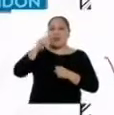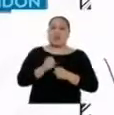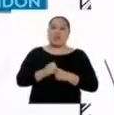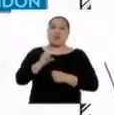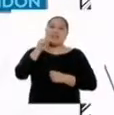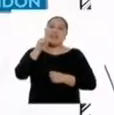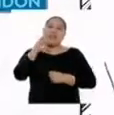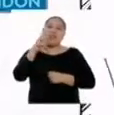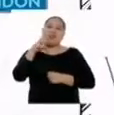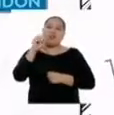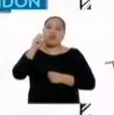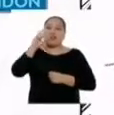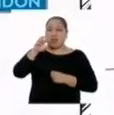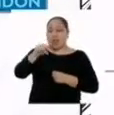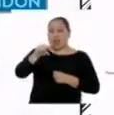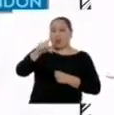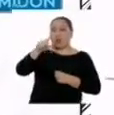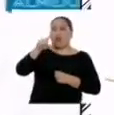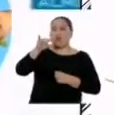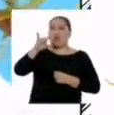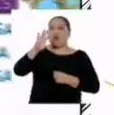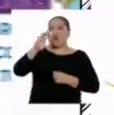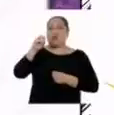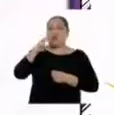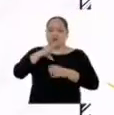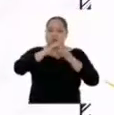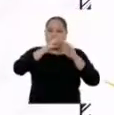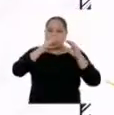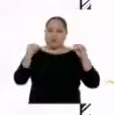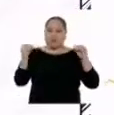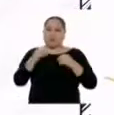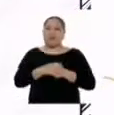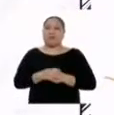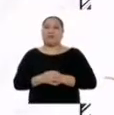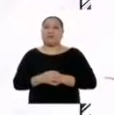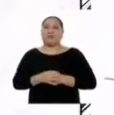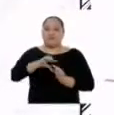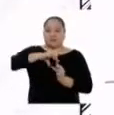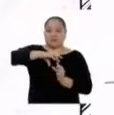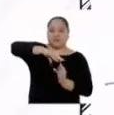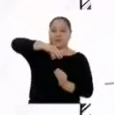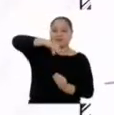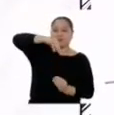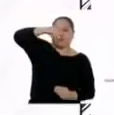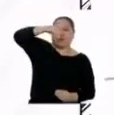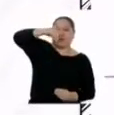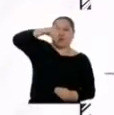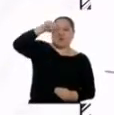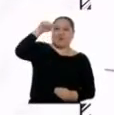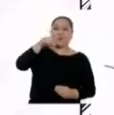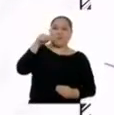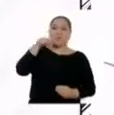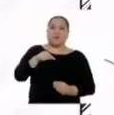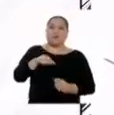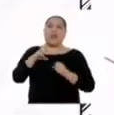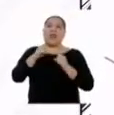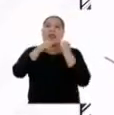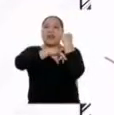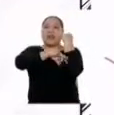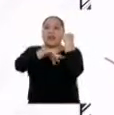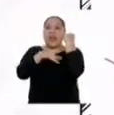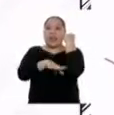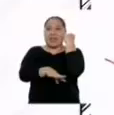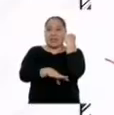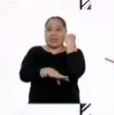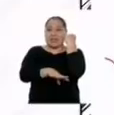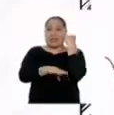glucosa y fructosa. En cuanto a su forma, el sistema radicular puede partir de una raíz principal